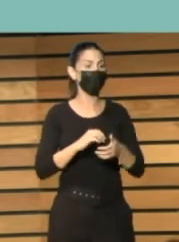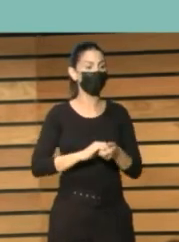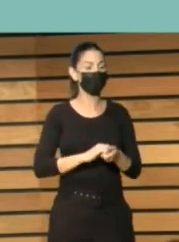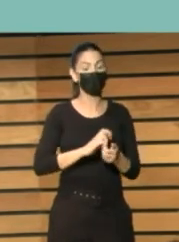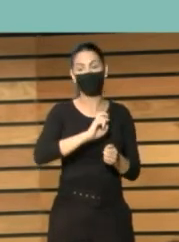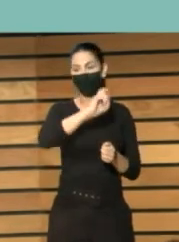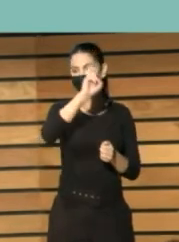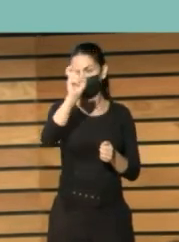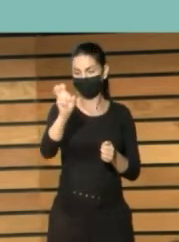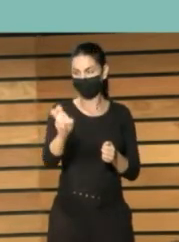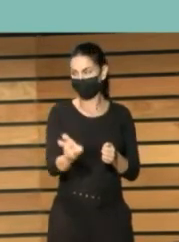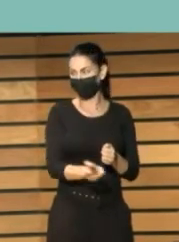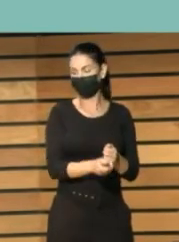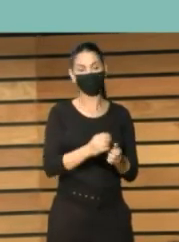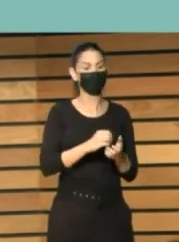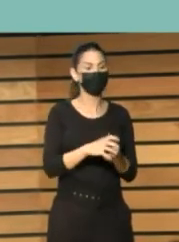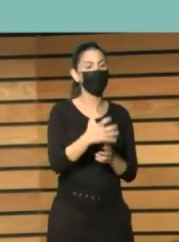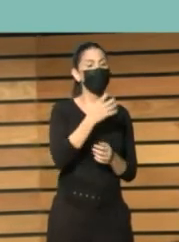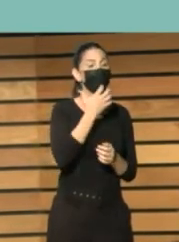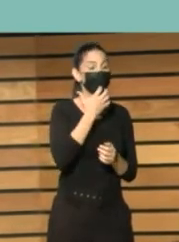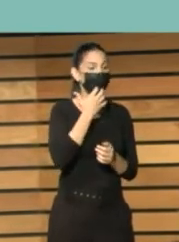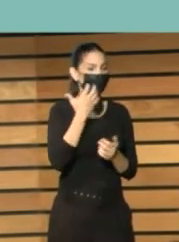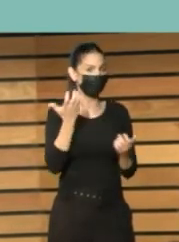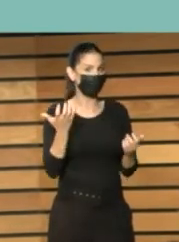etc. Por ejemplo,